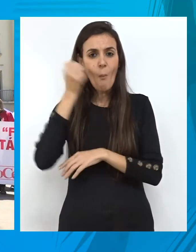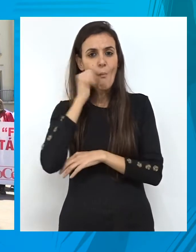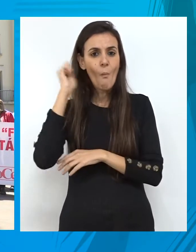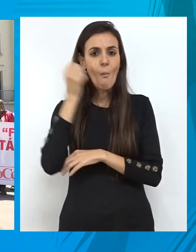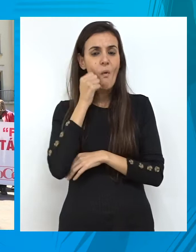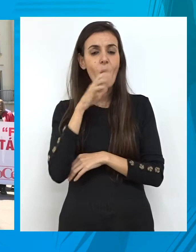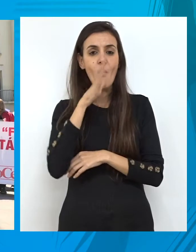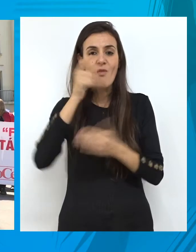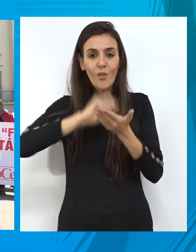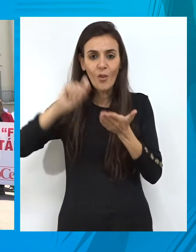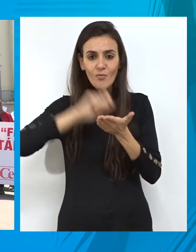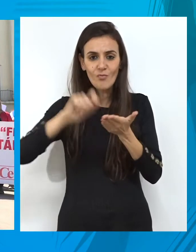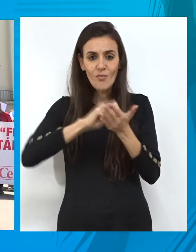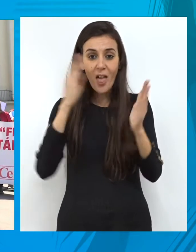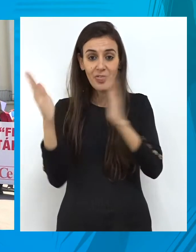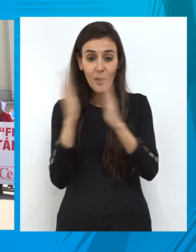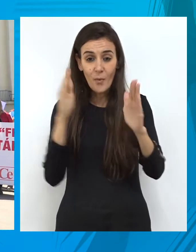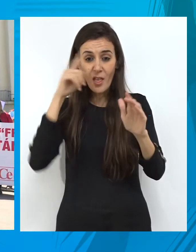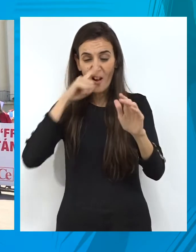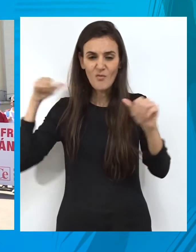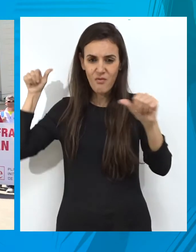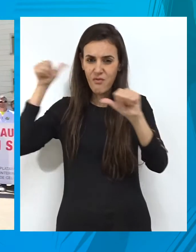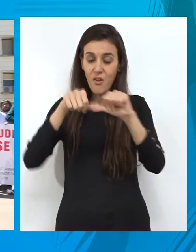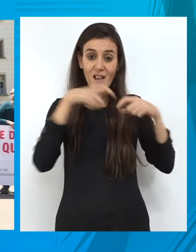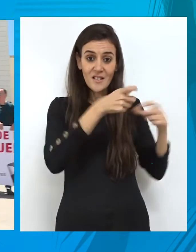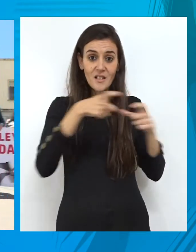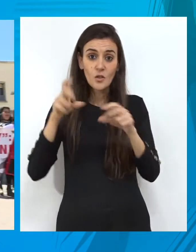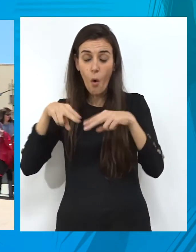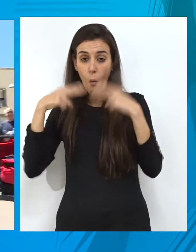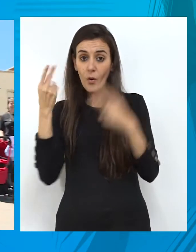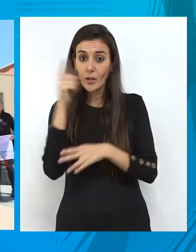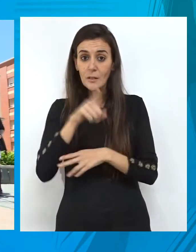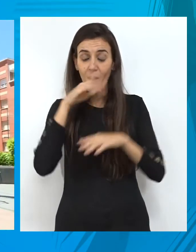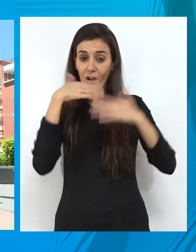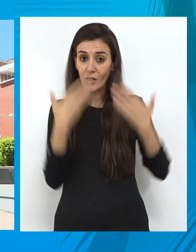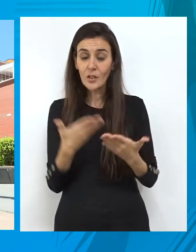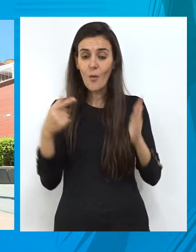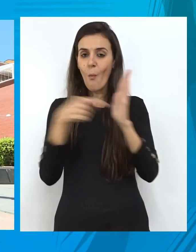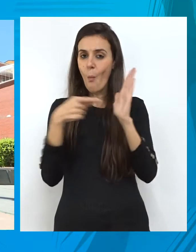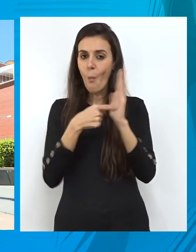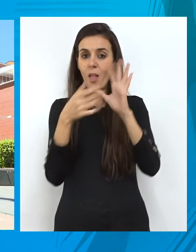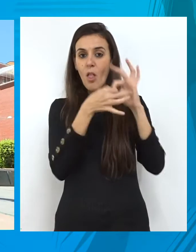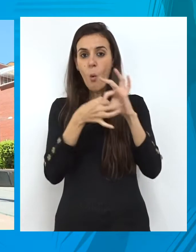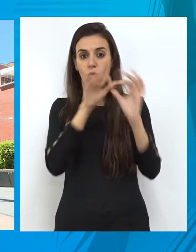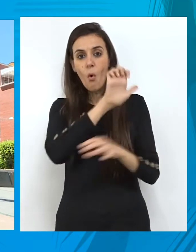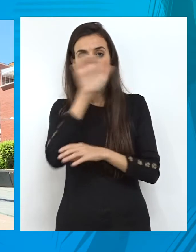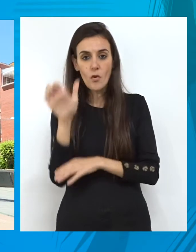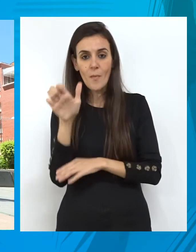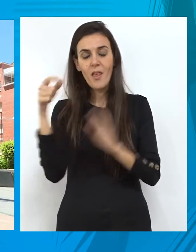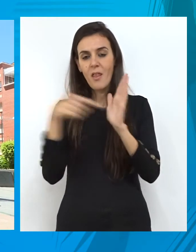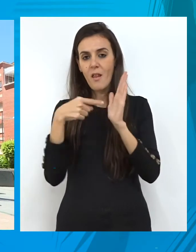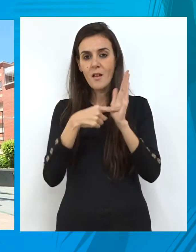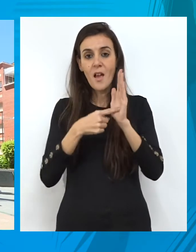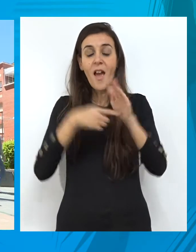abuso de la temporalidad que ha existido durante años en todos los sectores públicos y que ahora, por requerimiento de la Unión Europea, se quiere